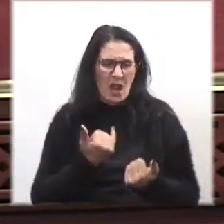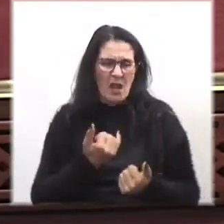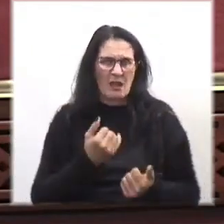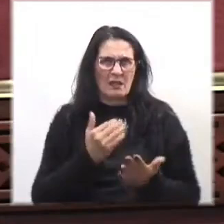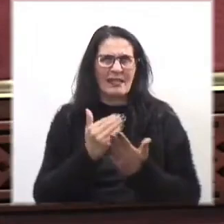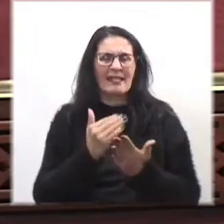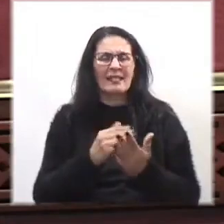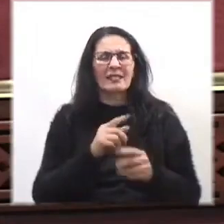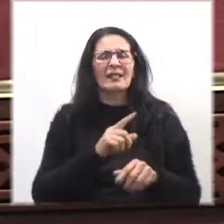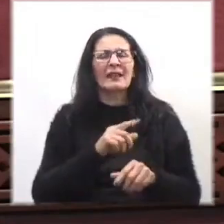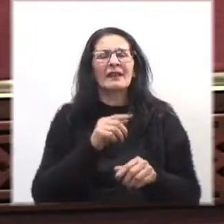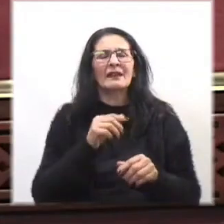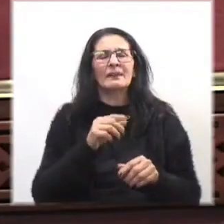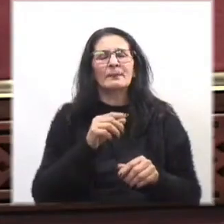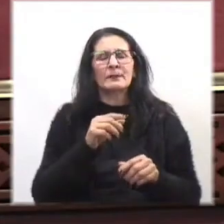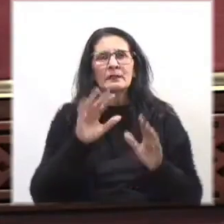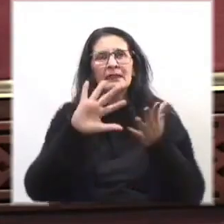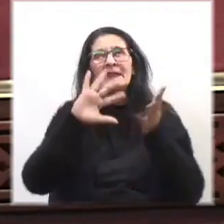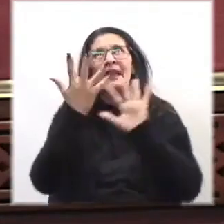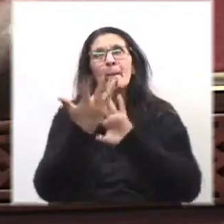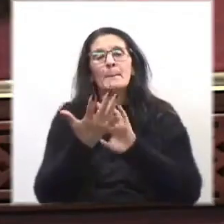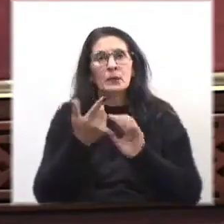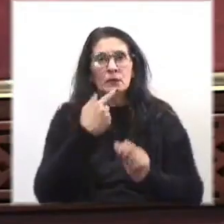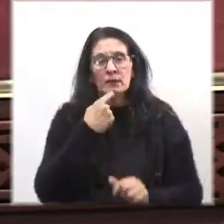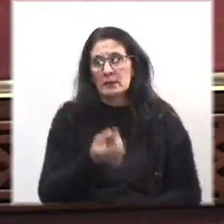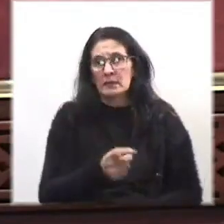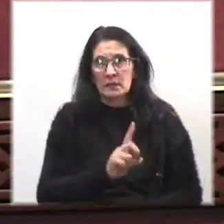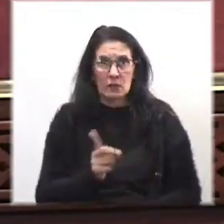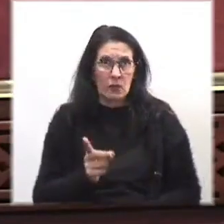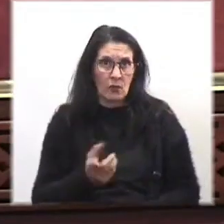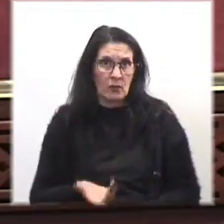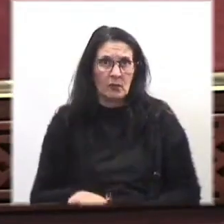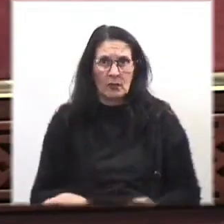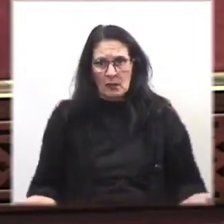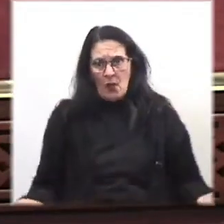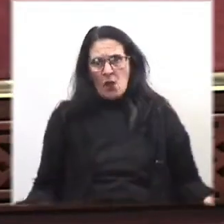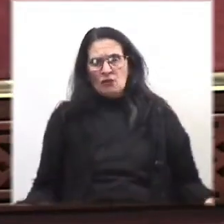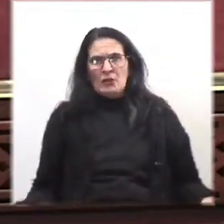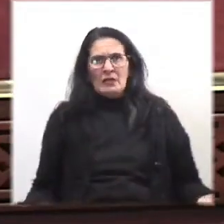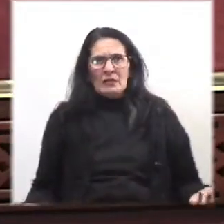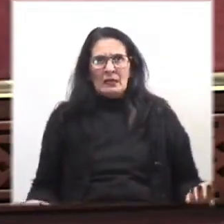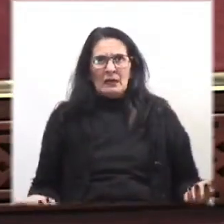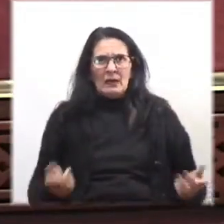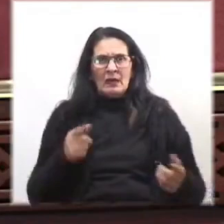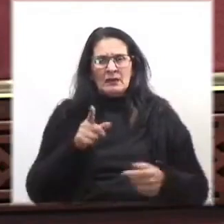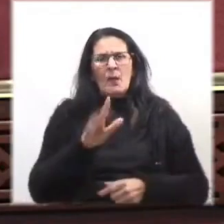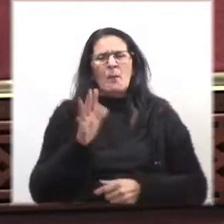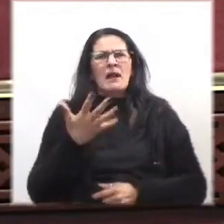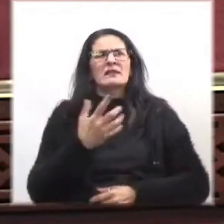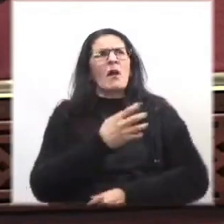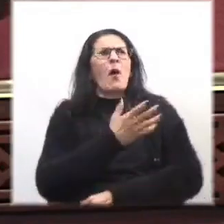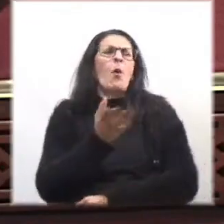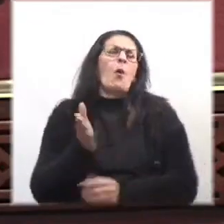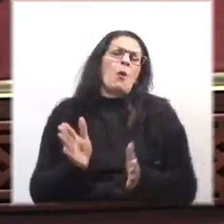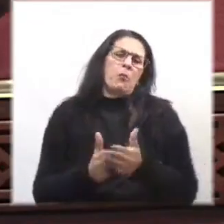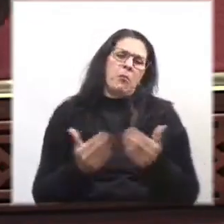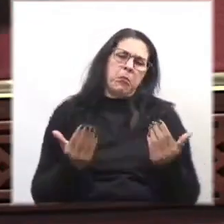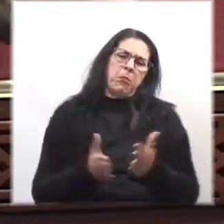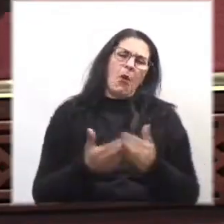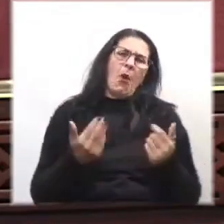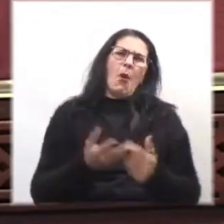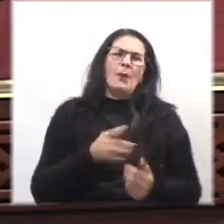dice que no va a llover. Es increíble que estemos como aquel pobre productor